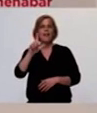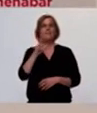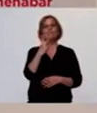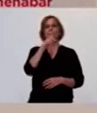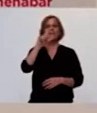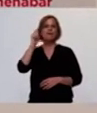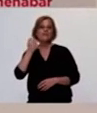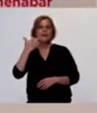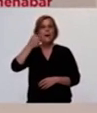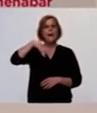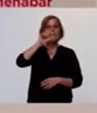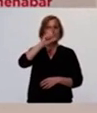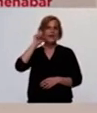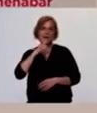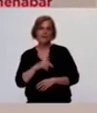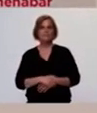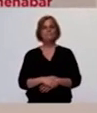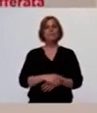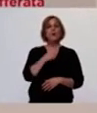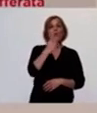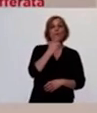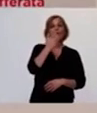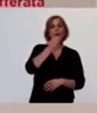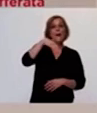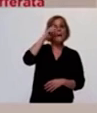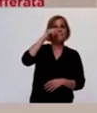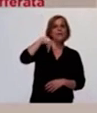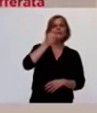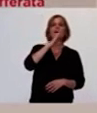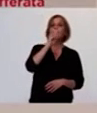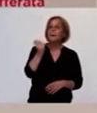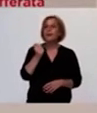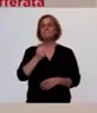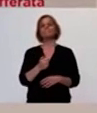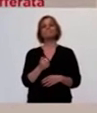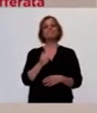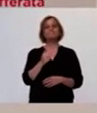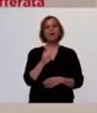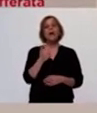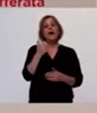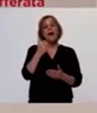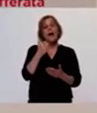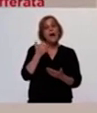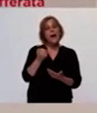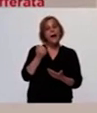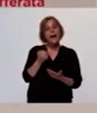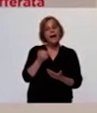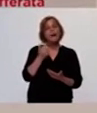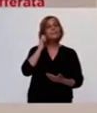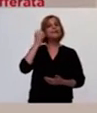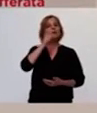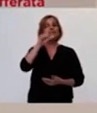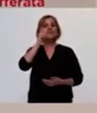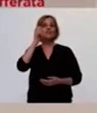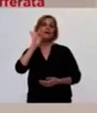1 en Aldao, Amenábar, Ángel Gallardo, Arequito, Armstrong,